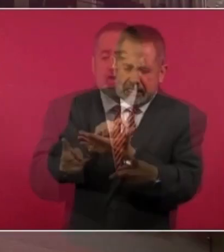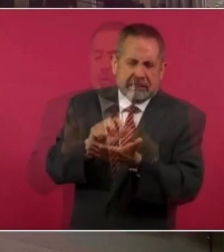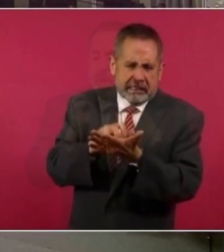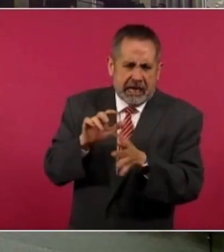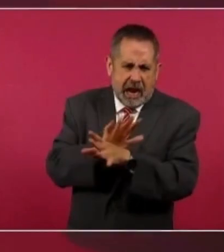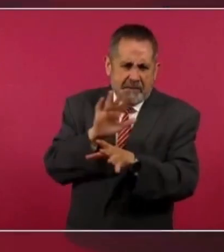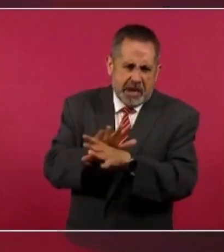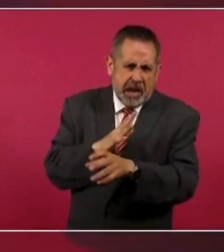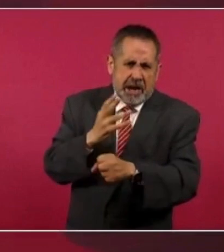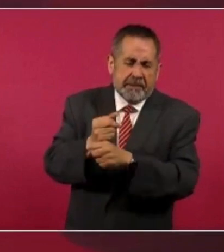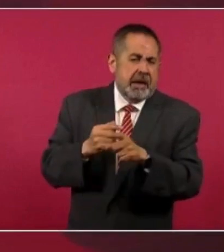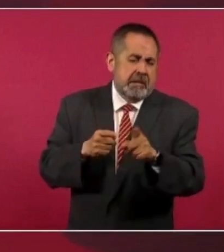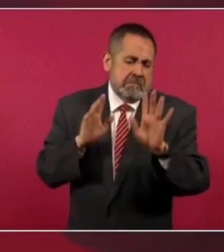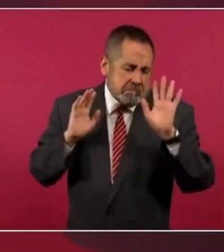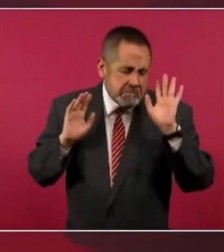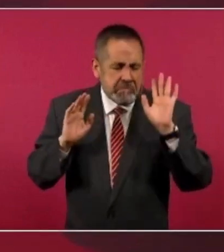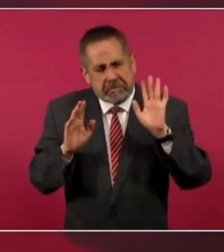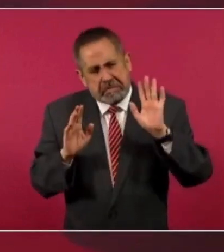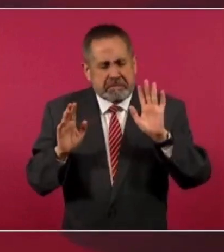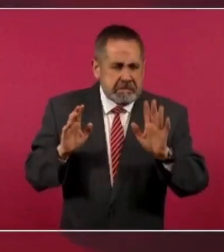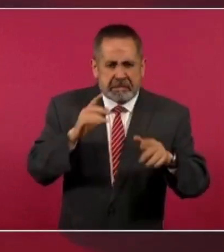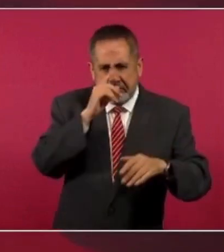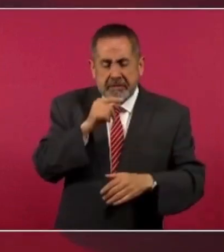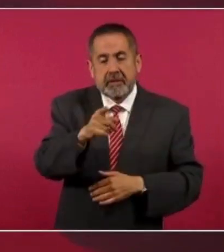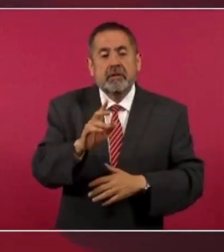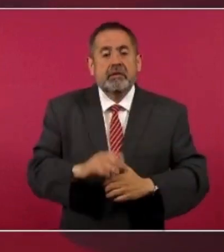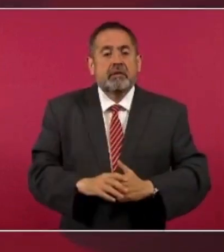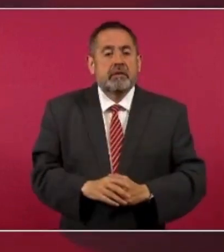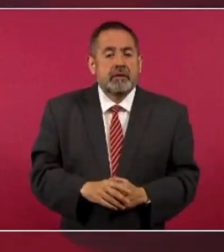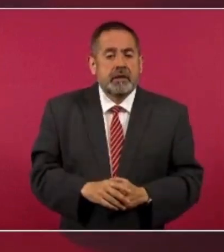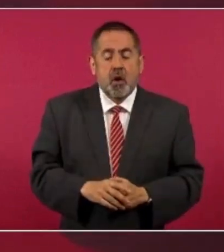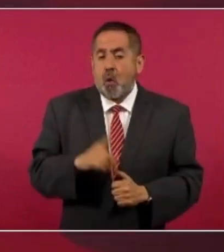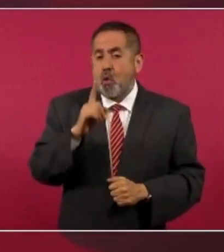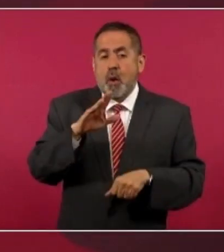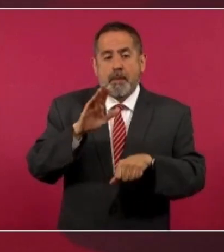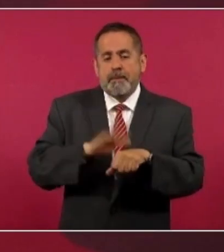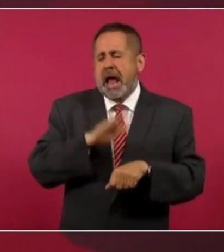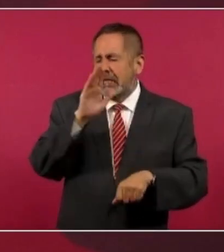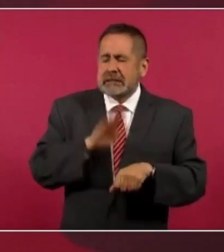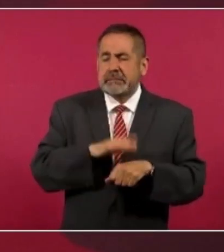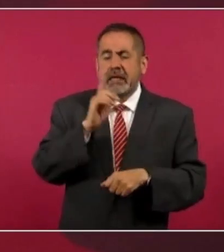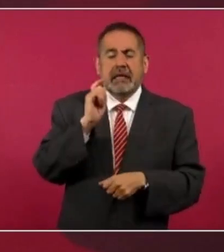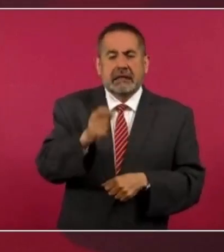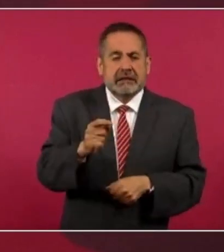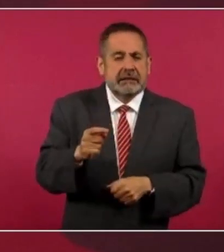fianza. La que más me